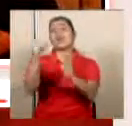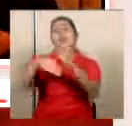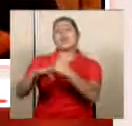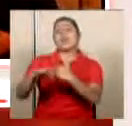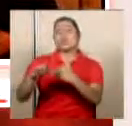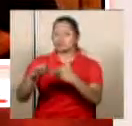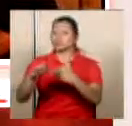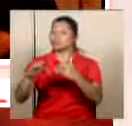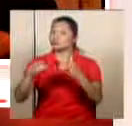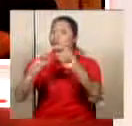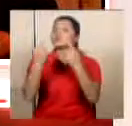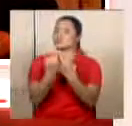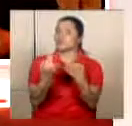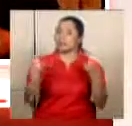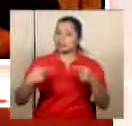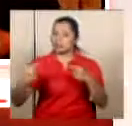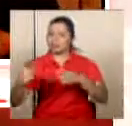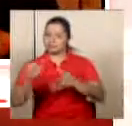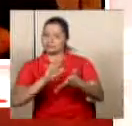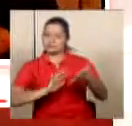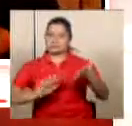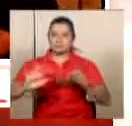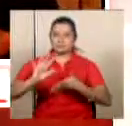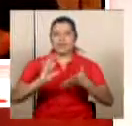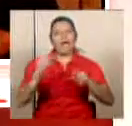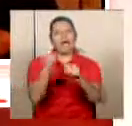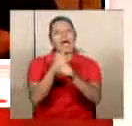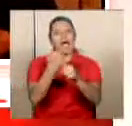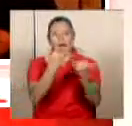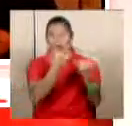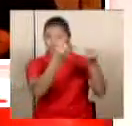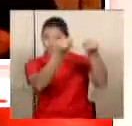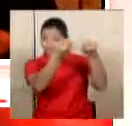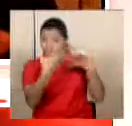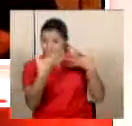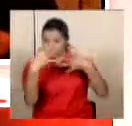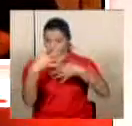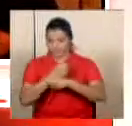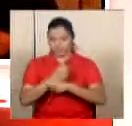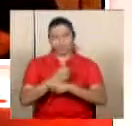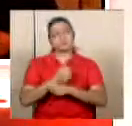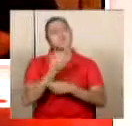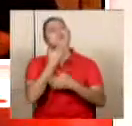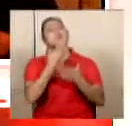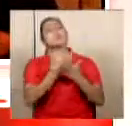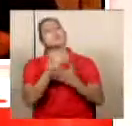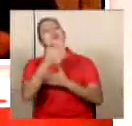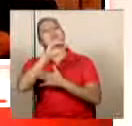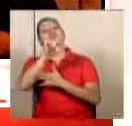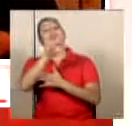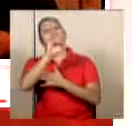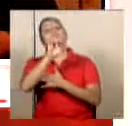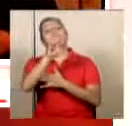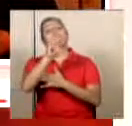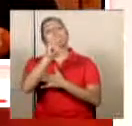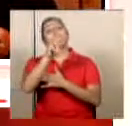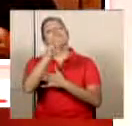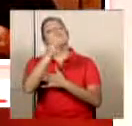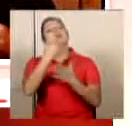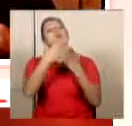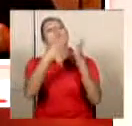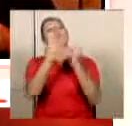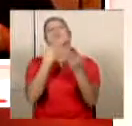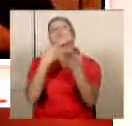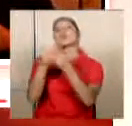una sesión bastante convulsa que nos hace un resumen don José Enrique, ¿qué tal? Don José Enrique, buenas noches Buenas